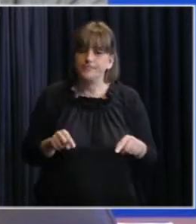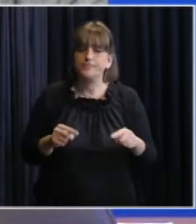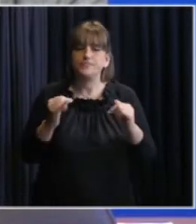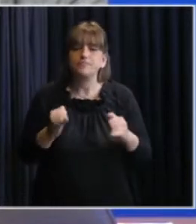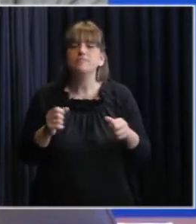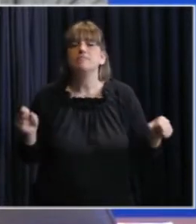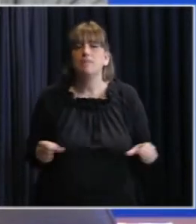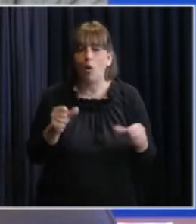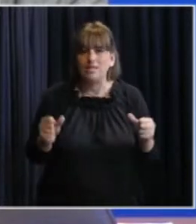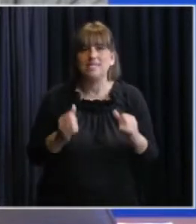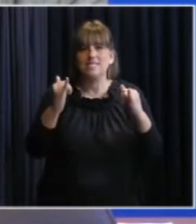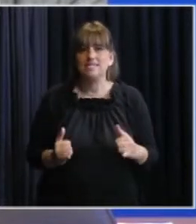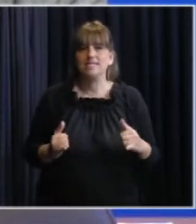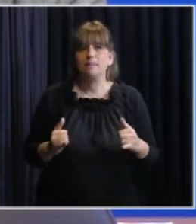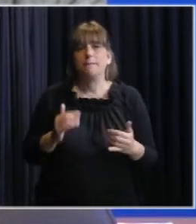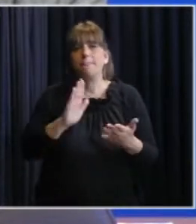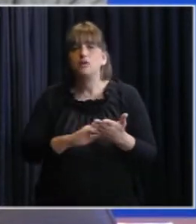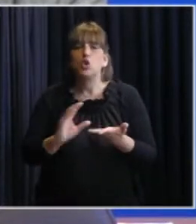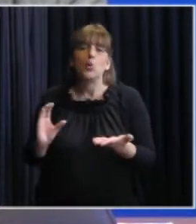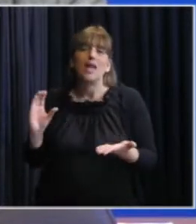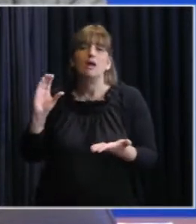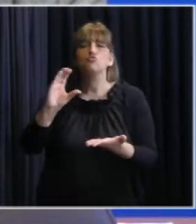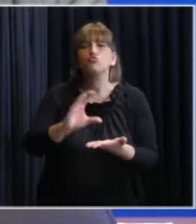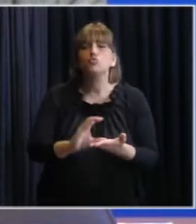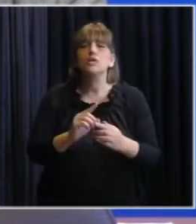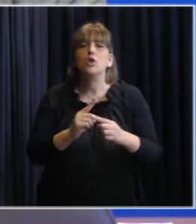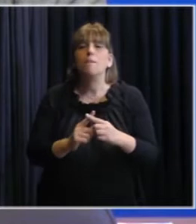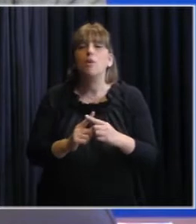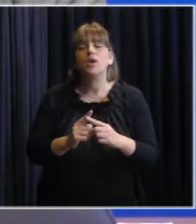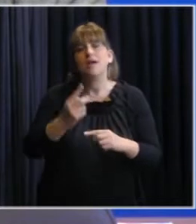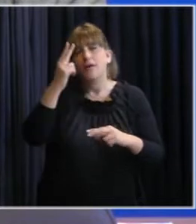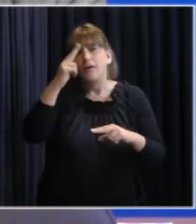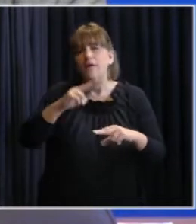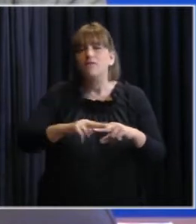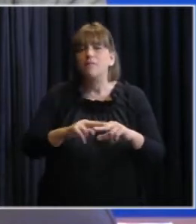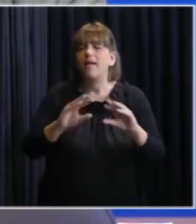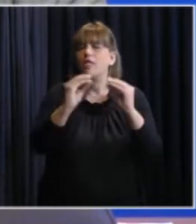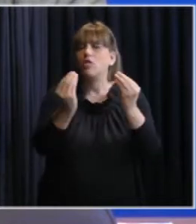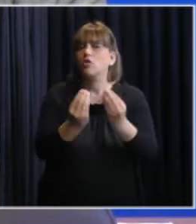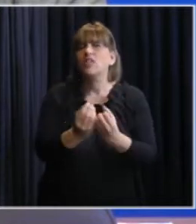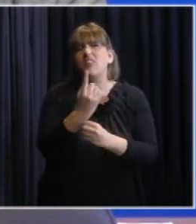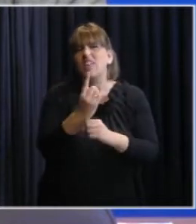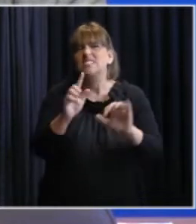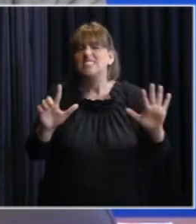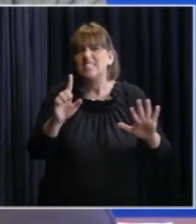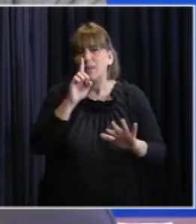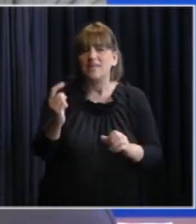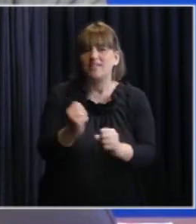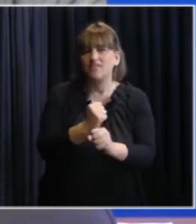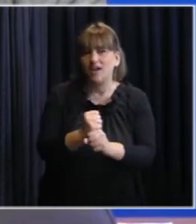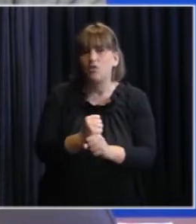generar el mecanismo del subsidio por enfermedad son unos 17.000 trabajadores de más de 65 años